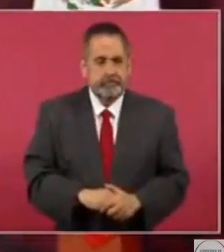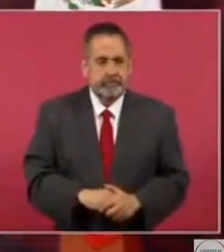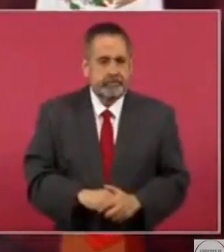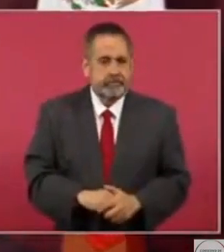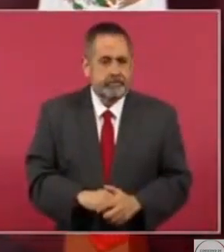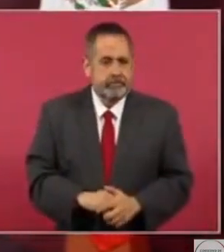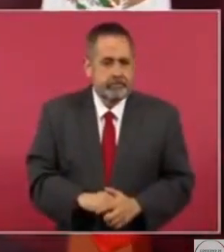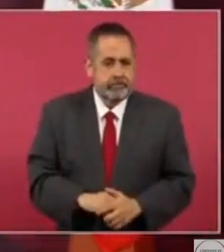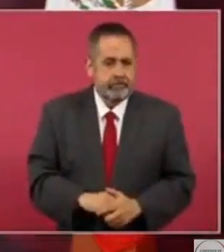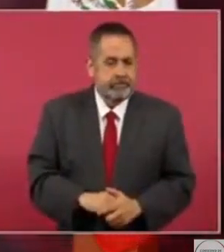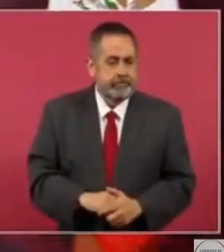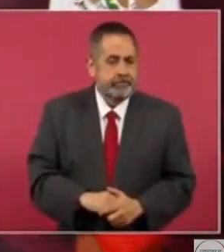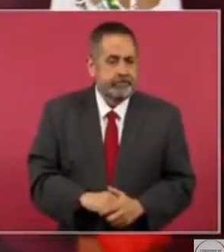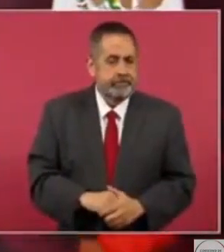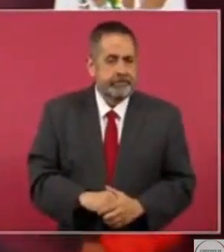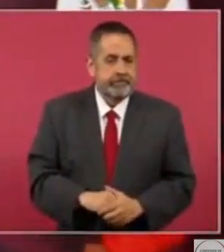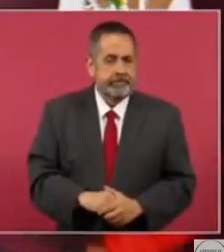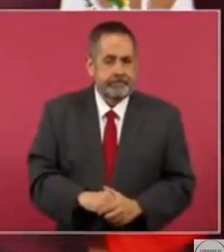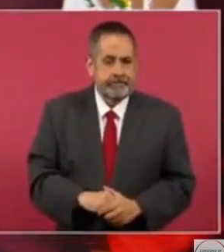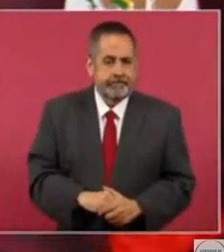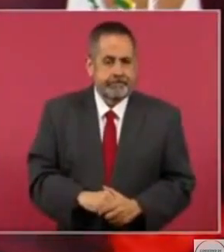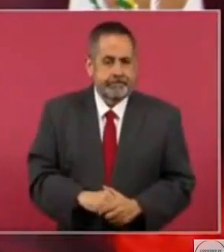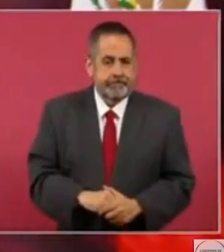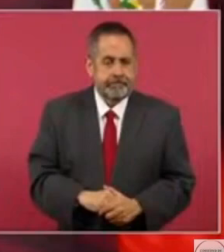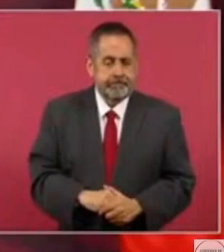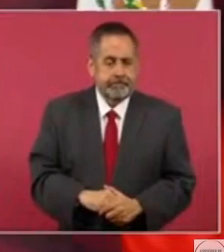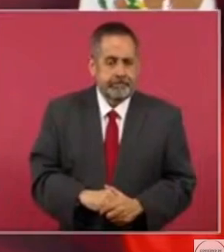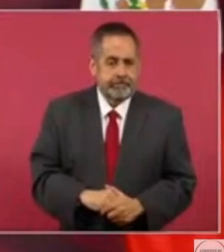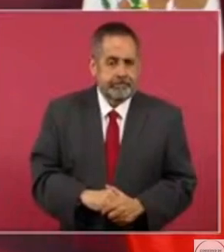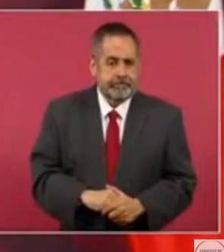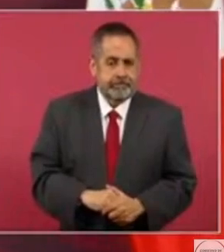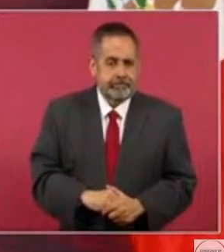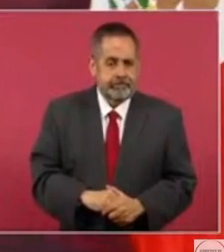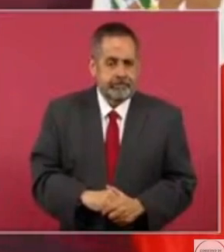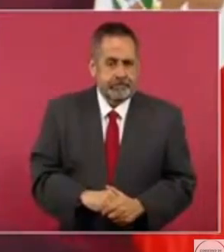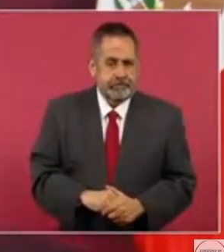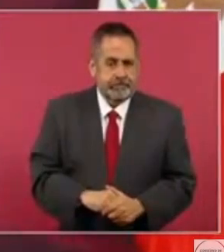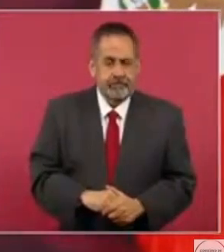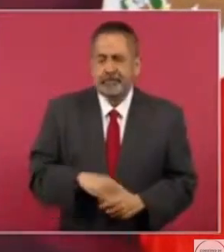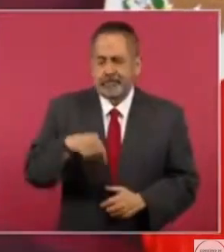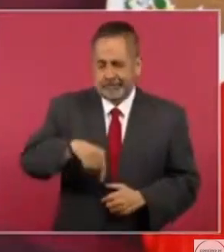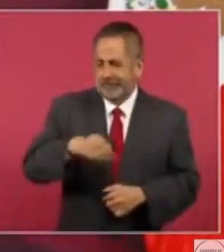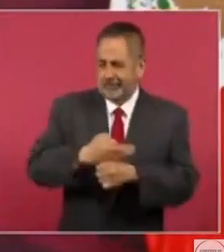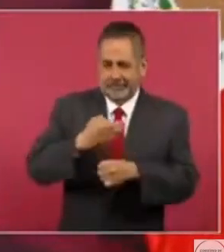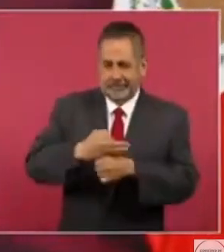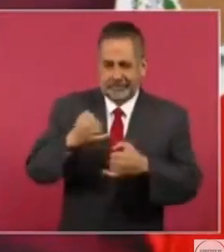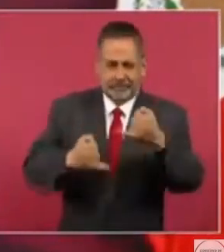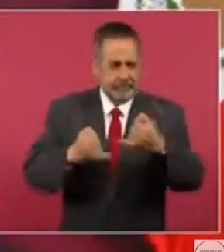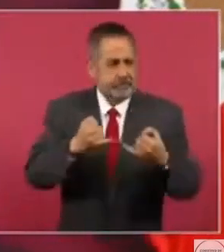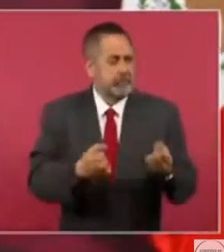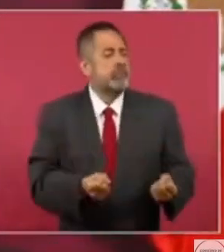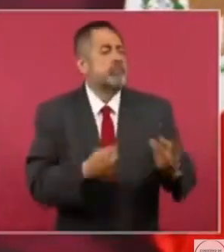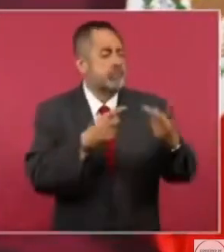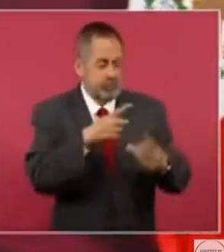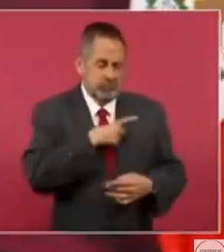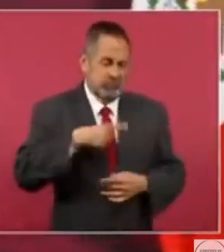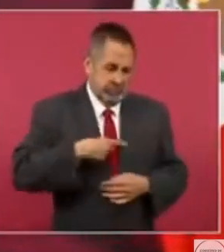asegurar cuánto fue el daño,